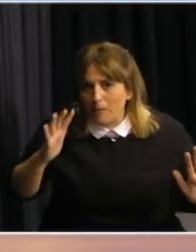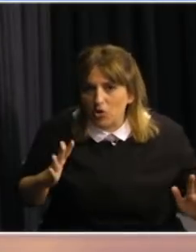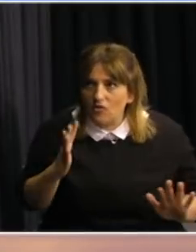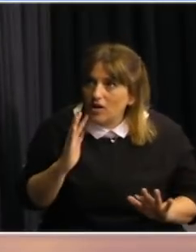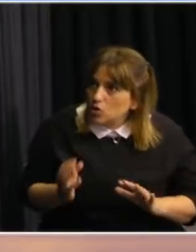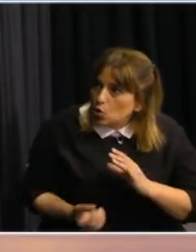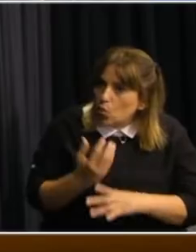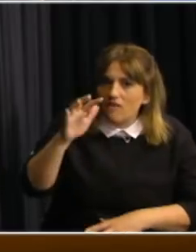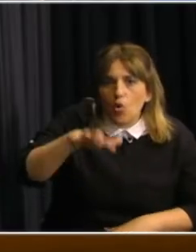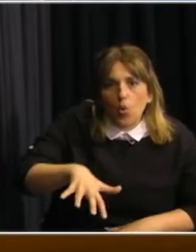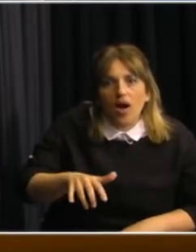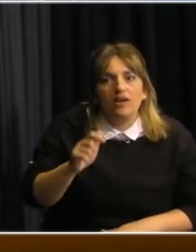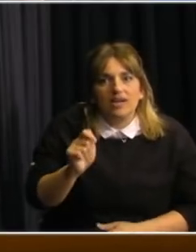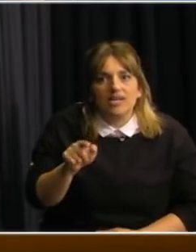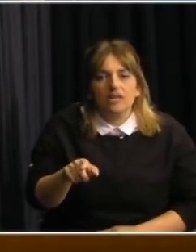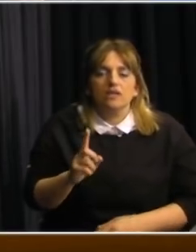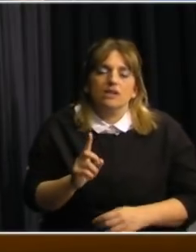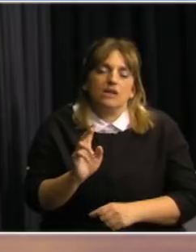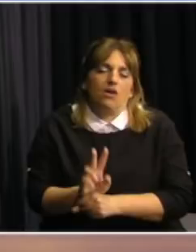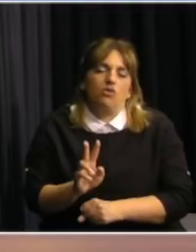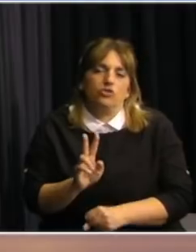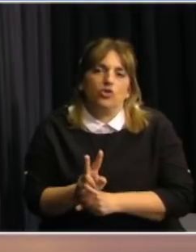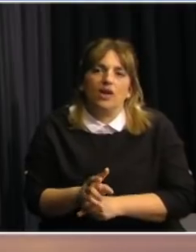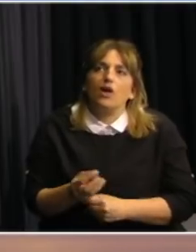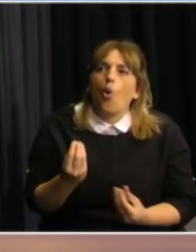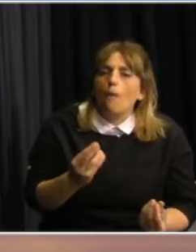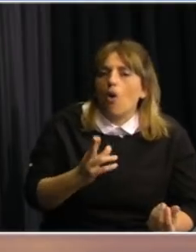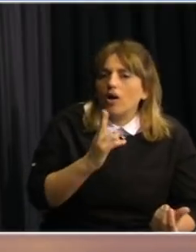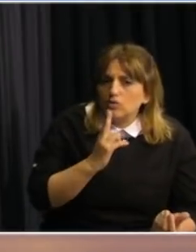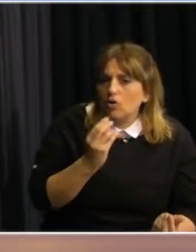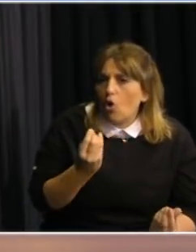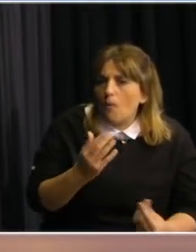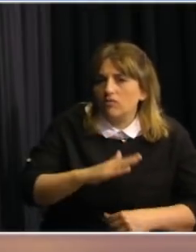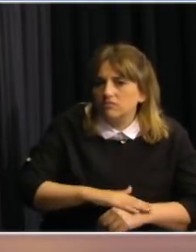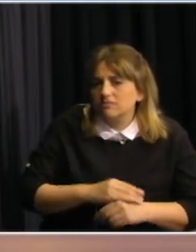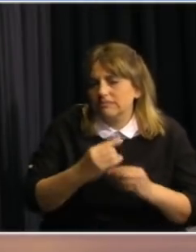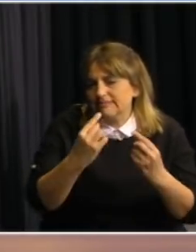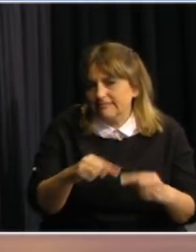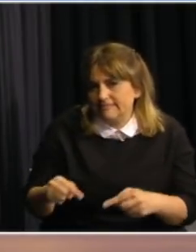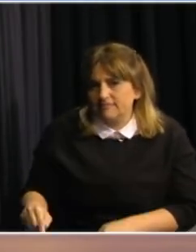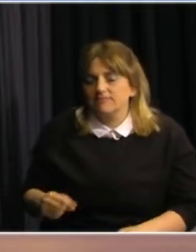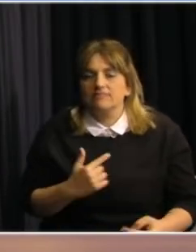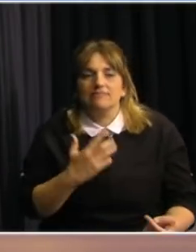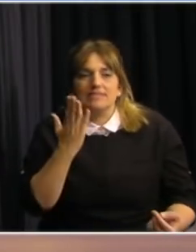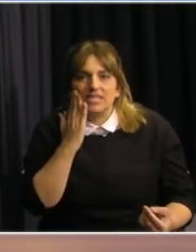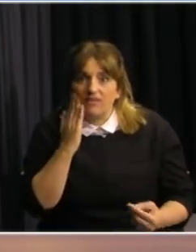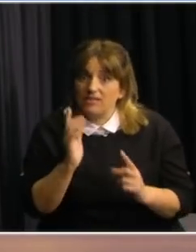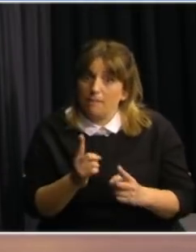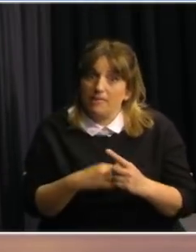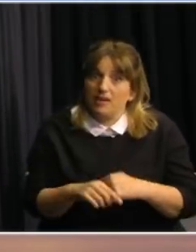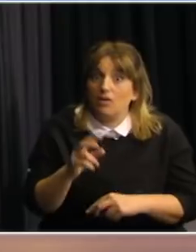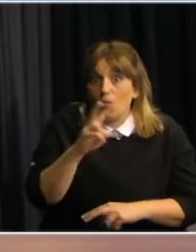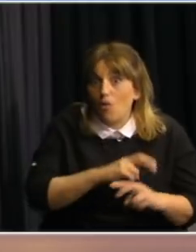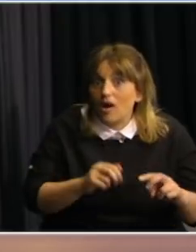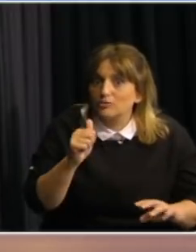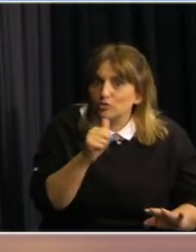espacio quien lo abre tiene que monitorizar cómo le está yendo en tiempo real la monitorización y tener medidas de contingencia por si algo